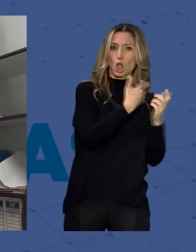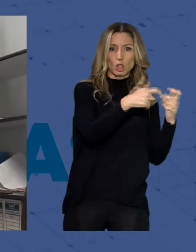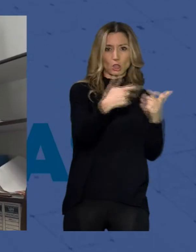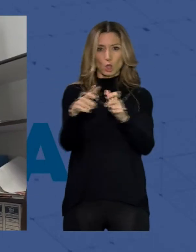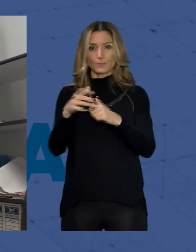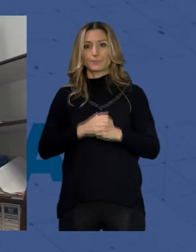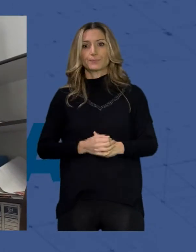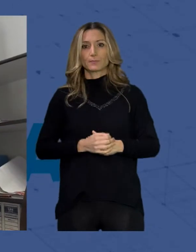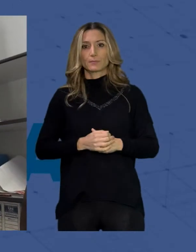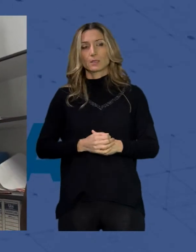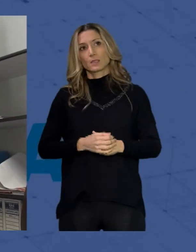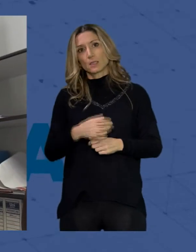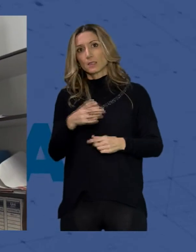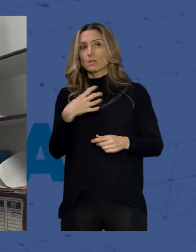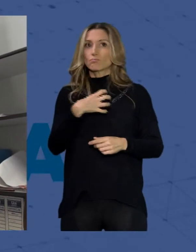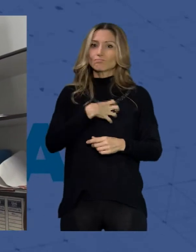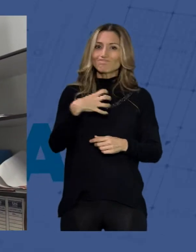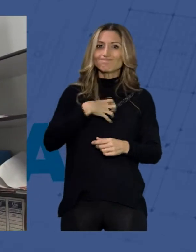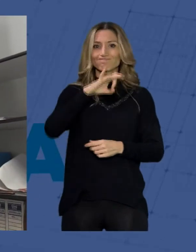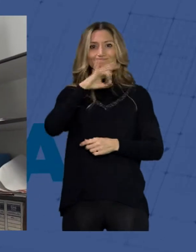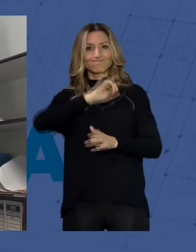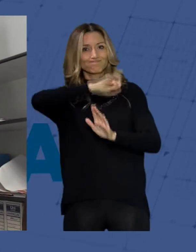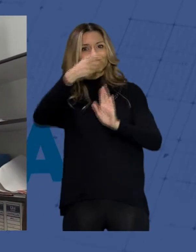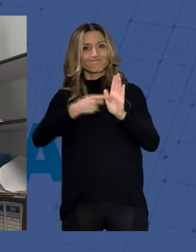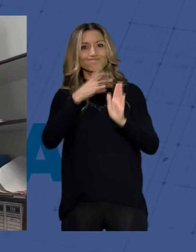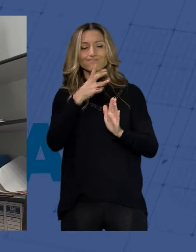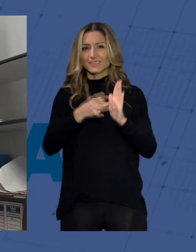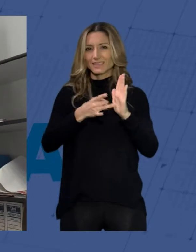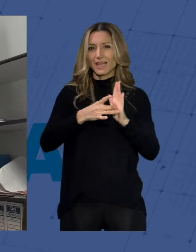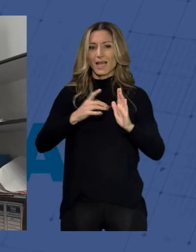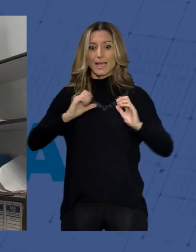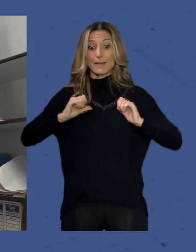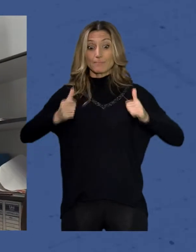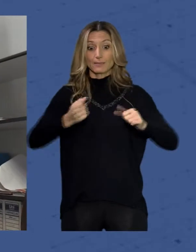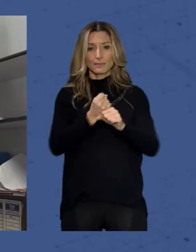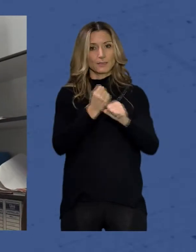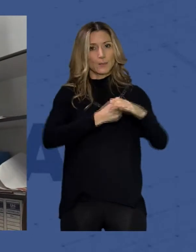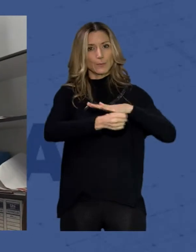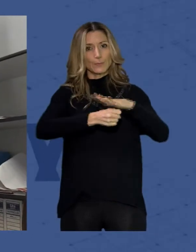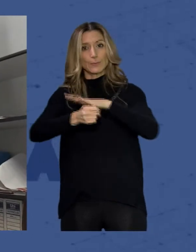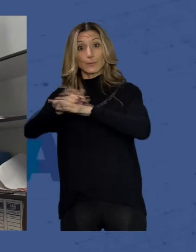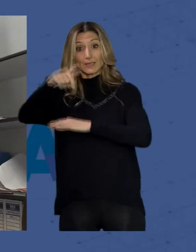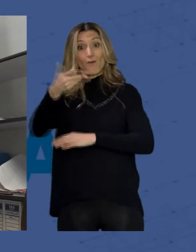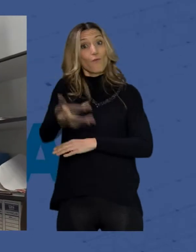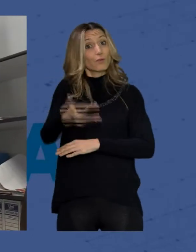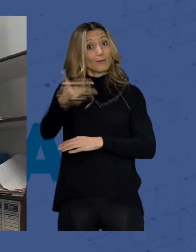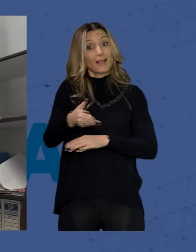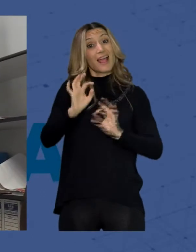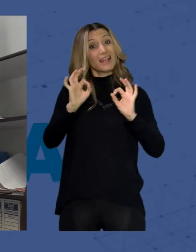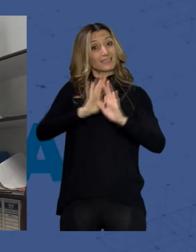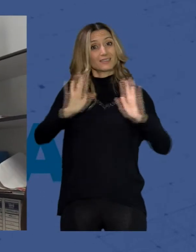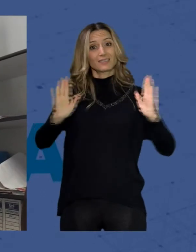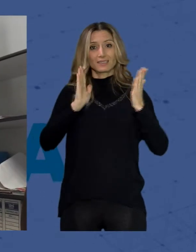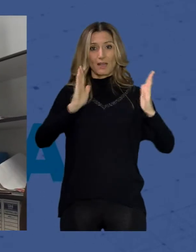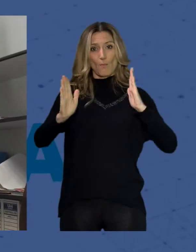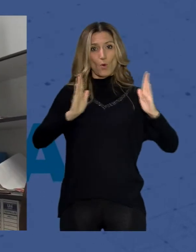estar satisfechos en este sentido de que esa calidad del empleo que se crea fundamentalmente en la provincia de Almería, que es temporal y